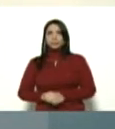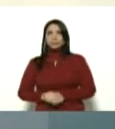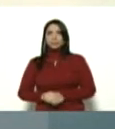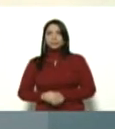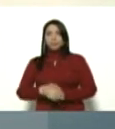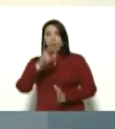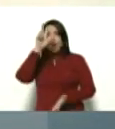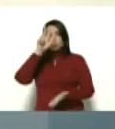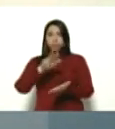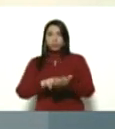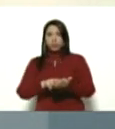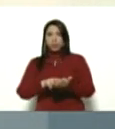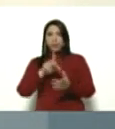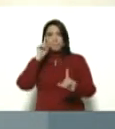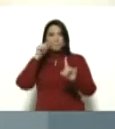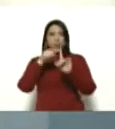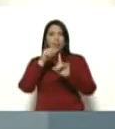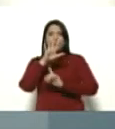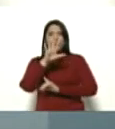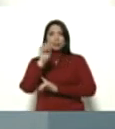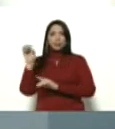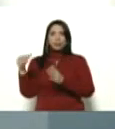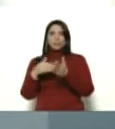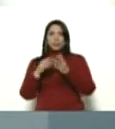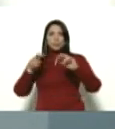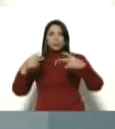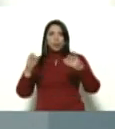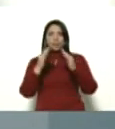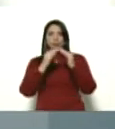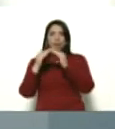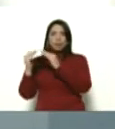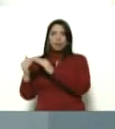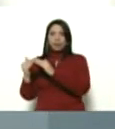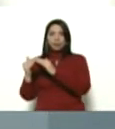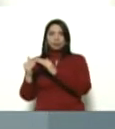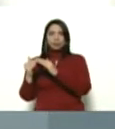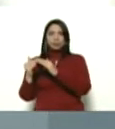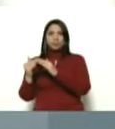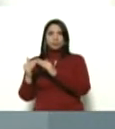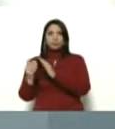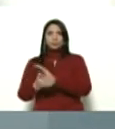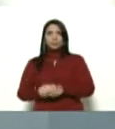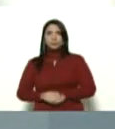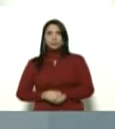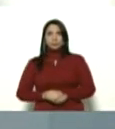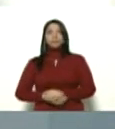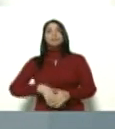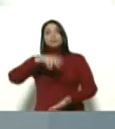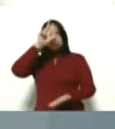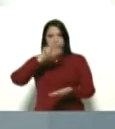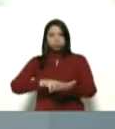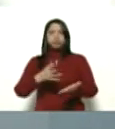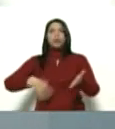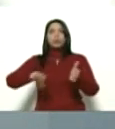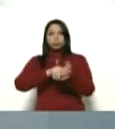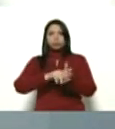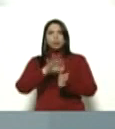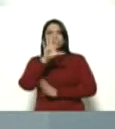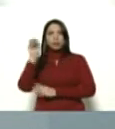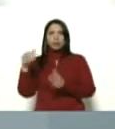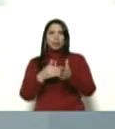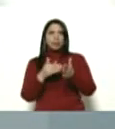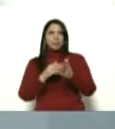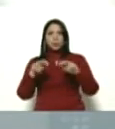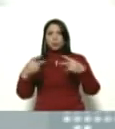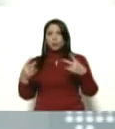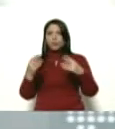aprobar la meta de quinientas mil nuevas viviendas y en medio de la pandemia apruebo y ratifico las quinientas mil